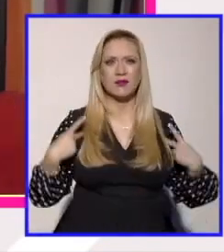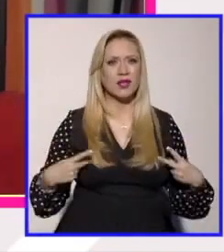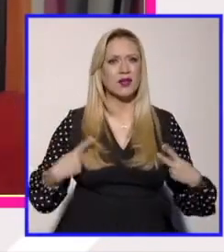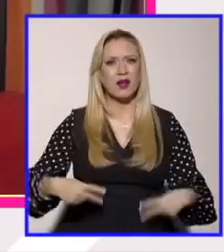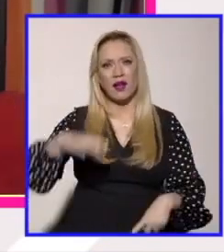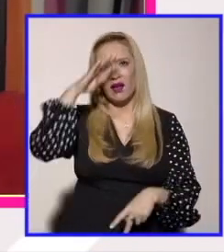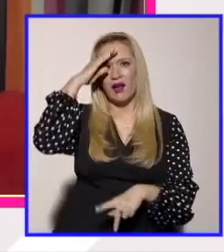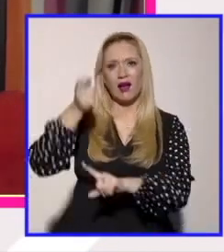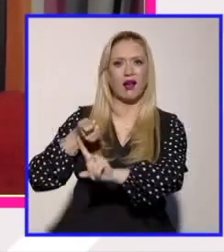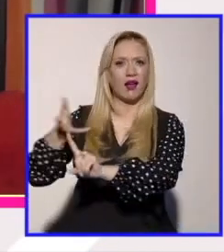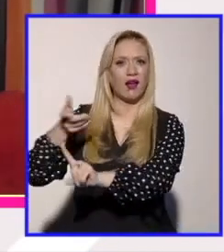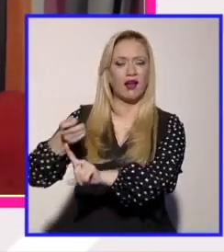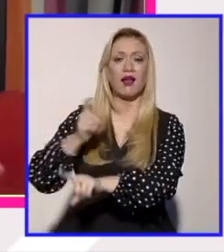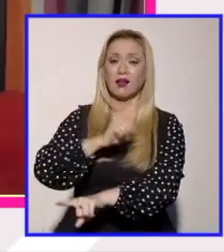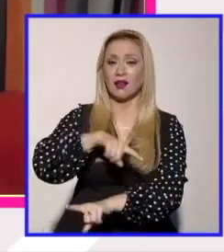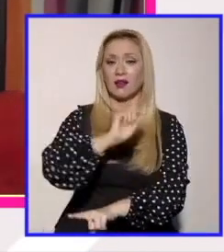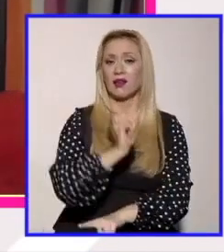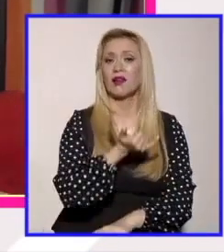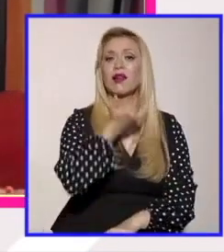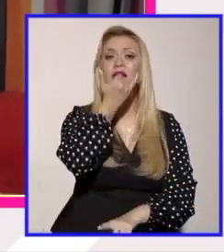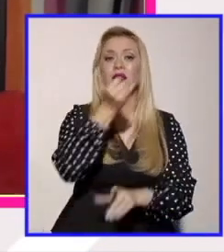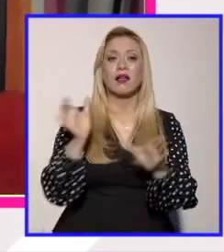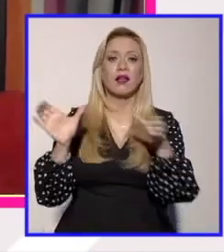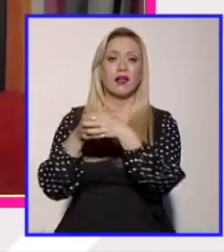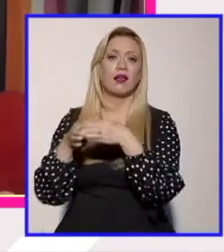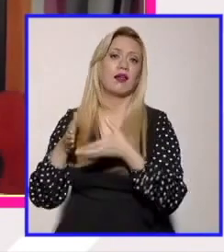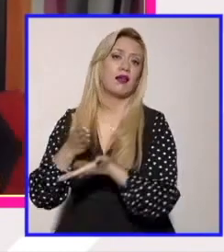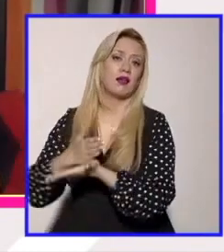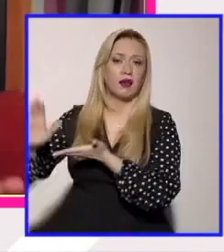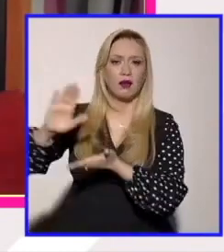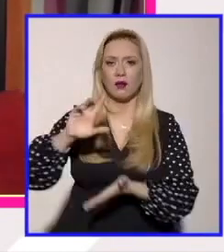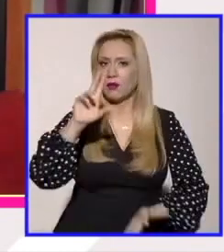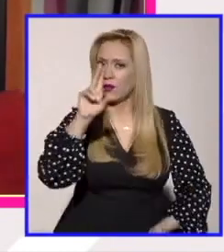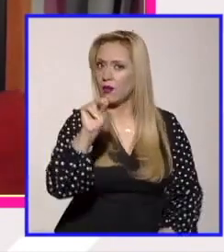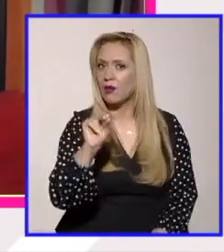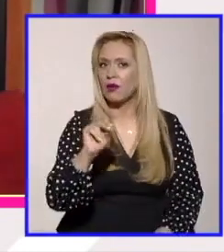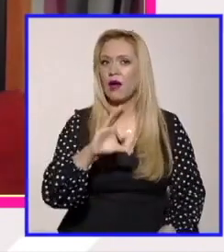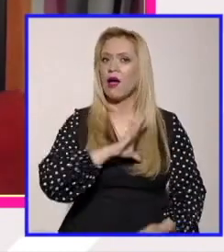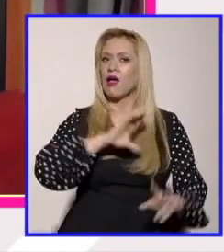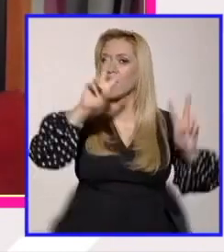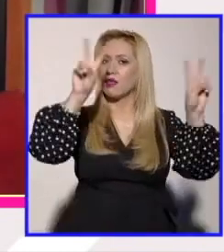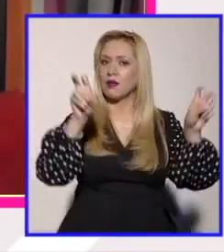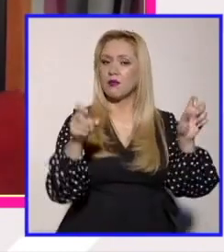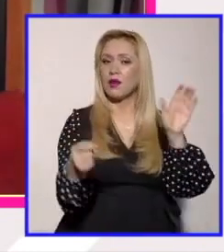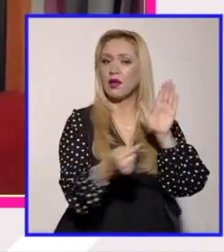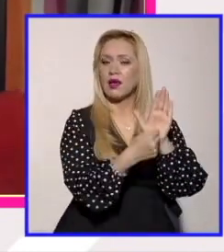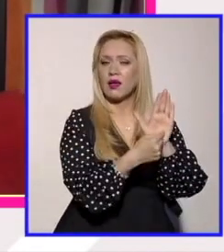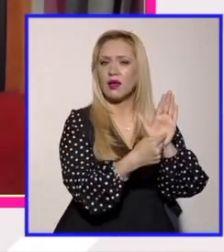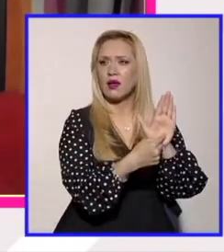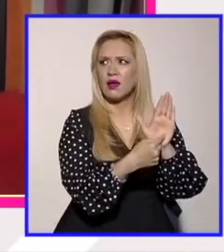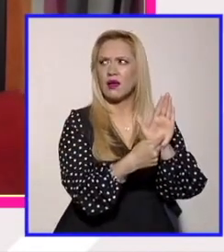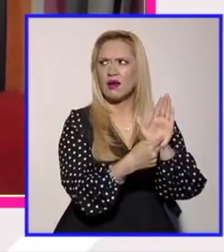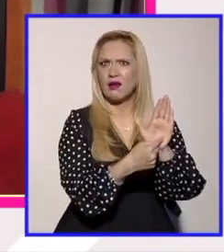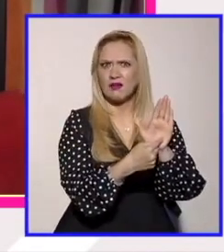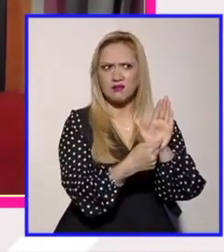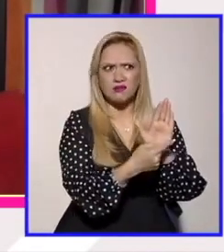de clase y yo creo que de entrada también tenemos un tema aquí presente de qué hacen